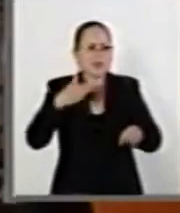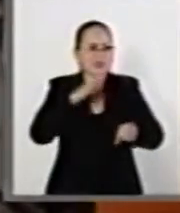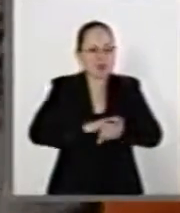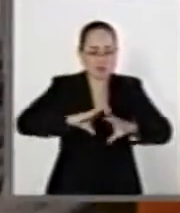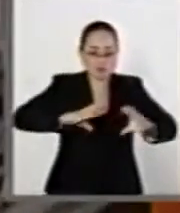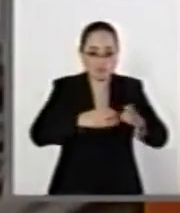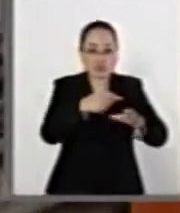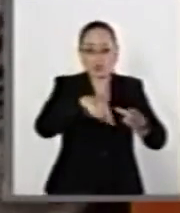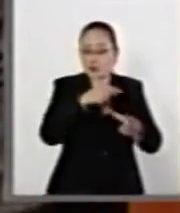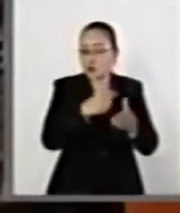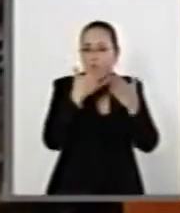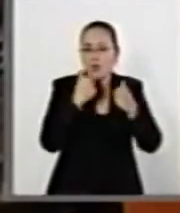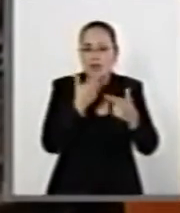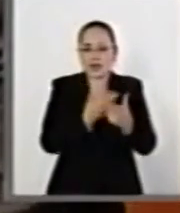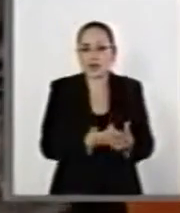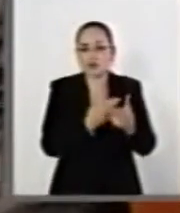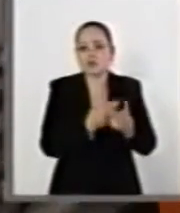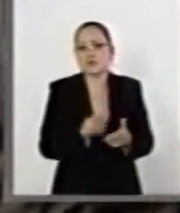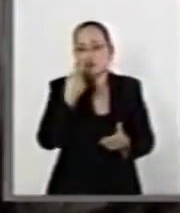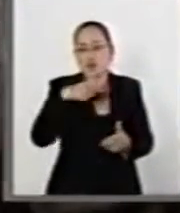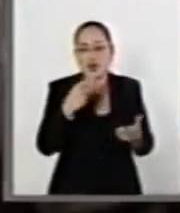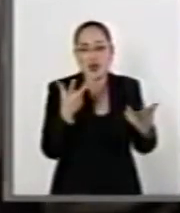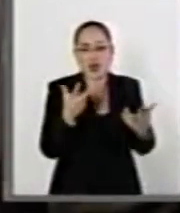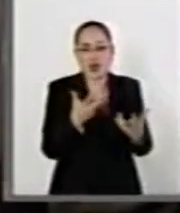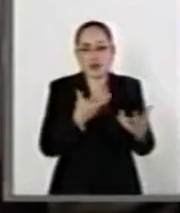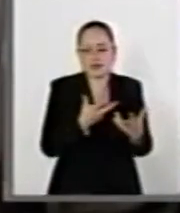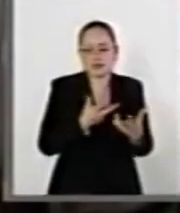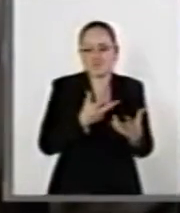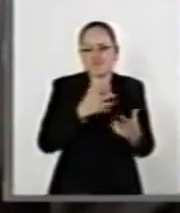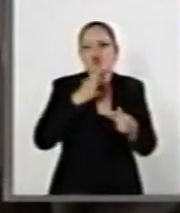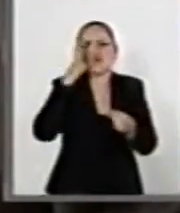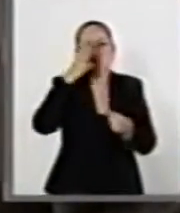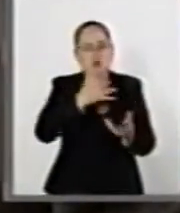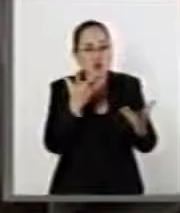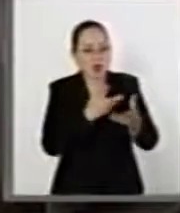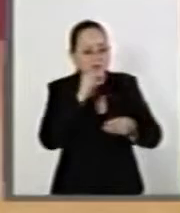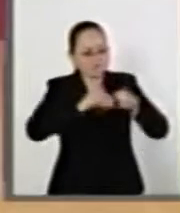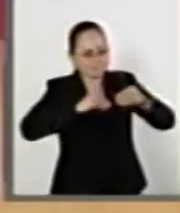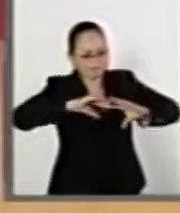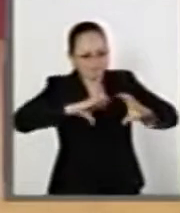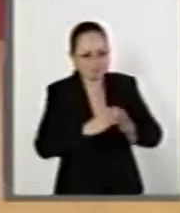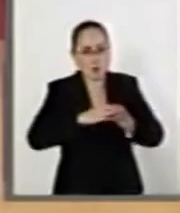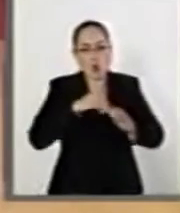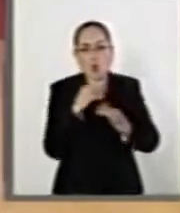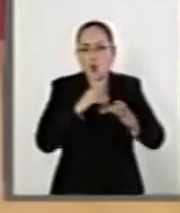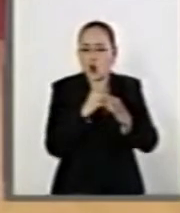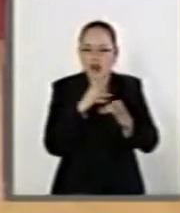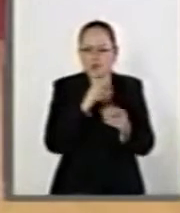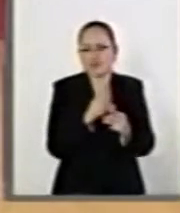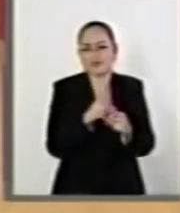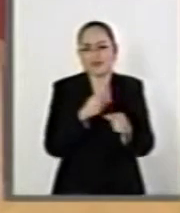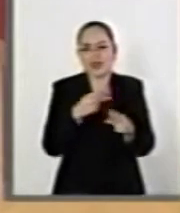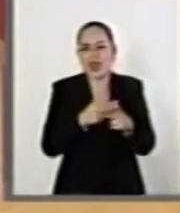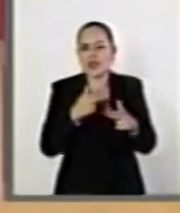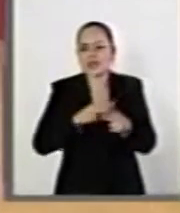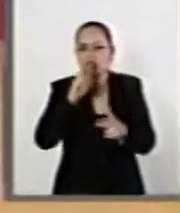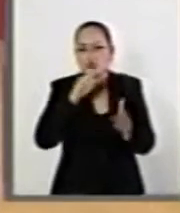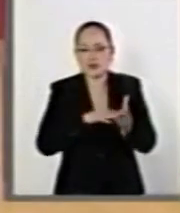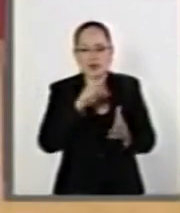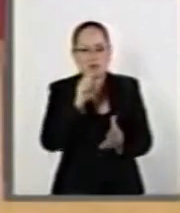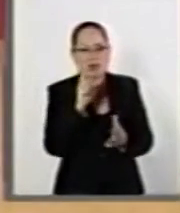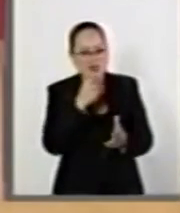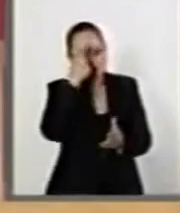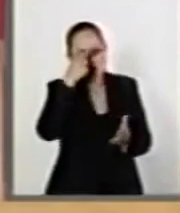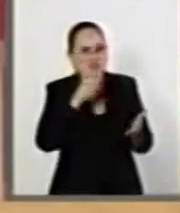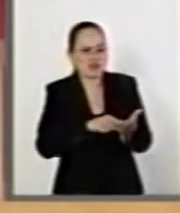acumulado los recursos que se esperaban y no lo va a hacer, por lo menos de aquí al 2020. Yo